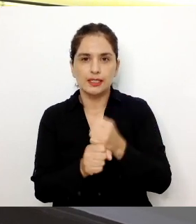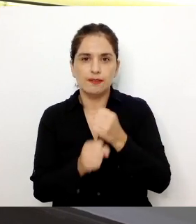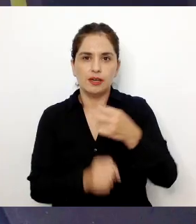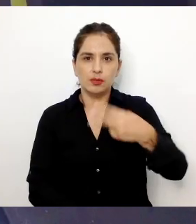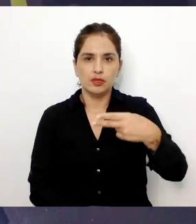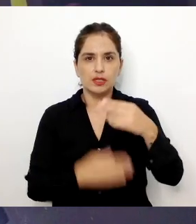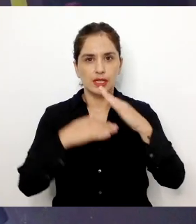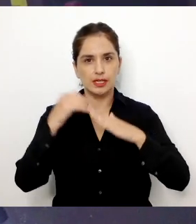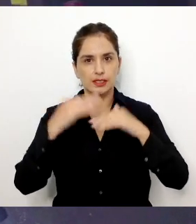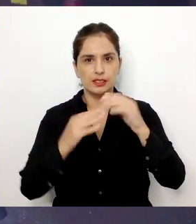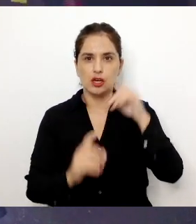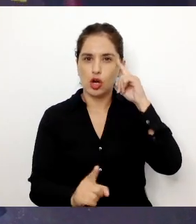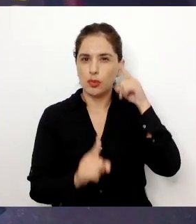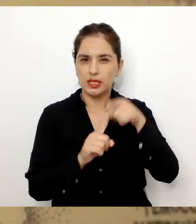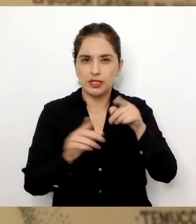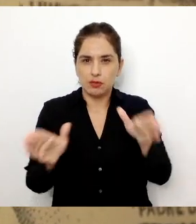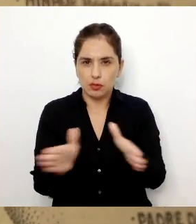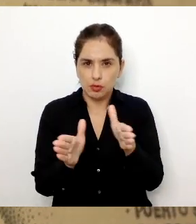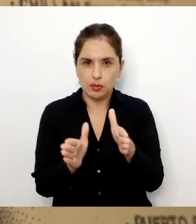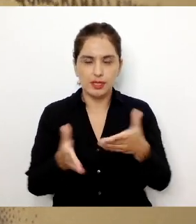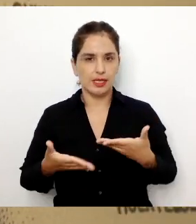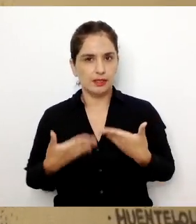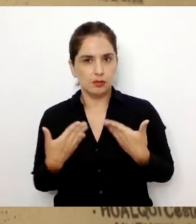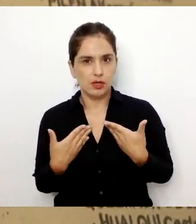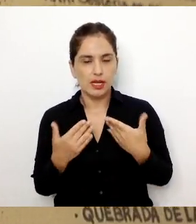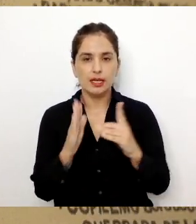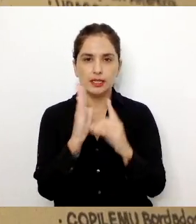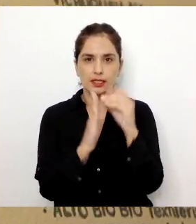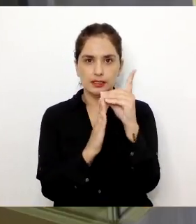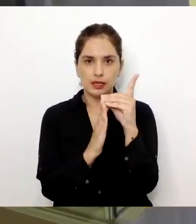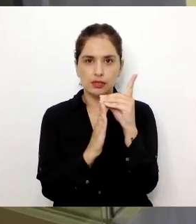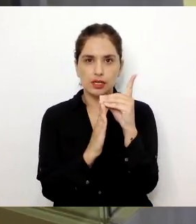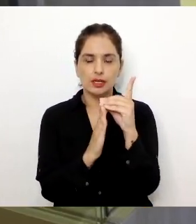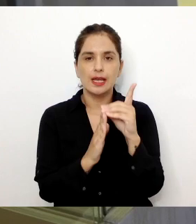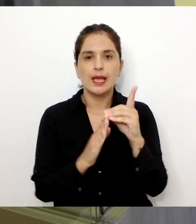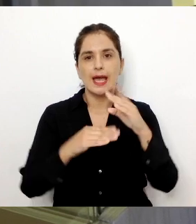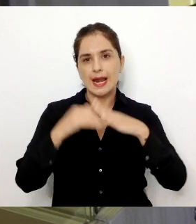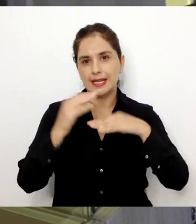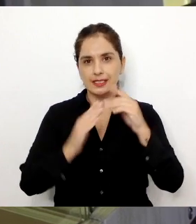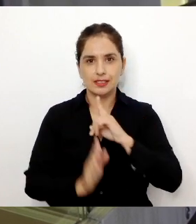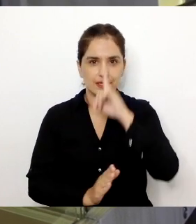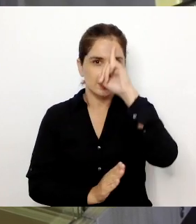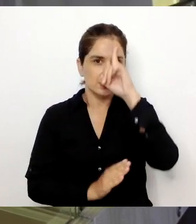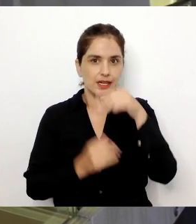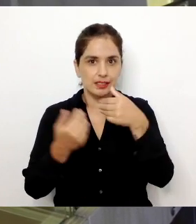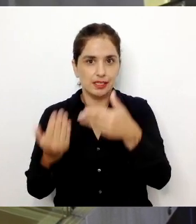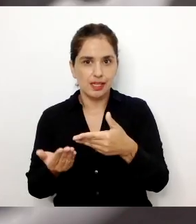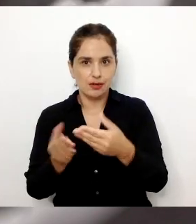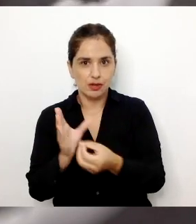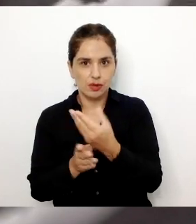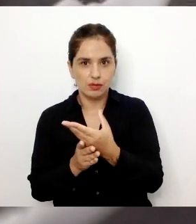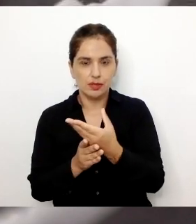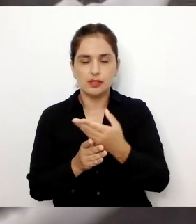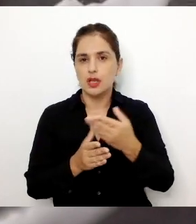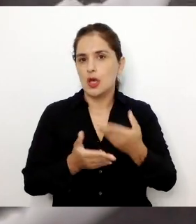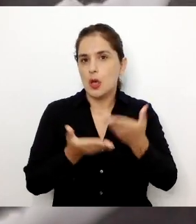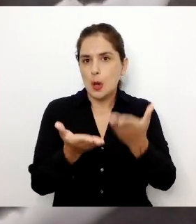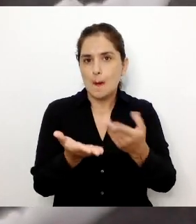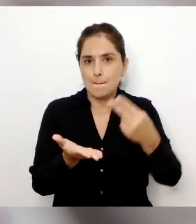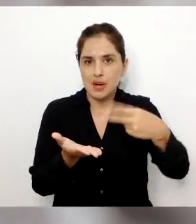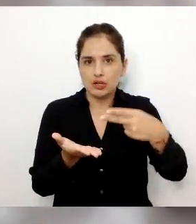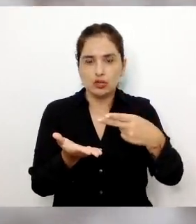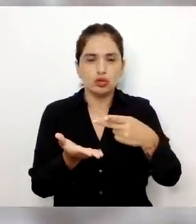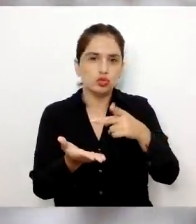artesanías. Nuestra misión es promover, estimular y desarrollar las artesanías tradicionales y contemporáneas, poniendo en valor su